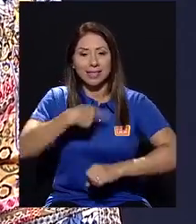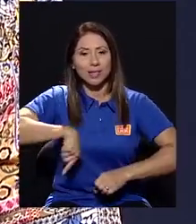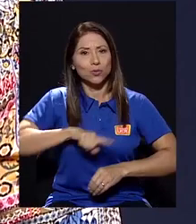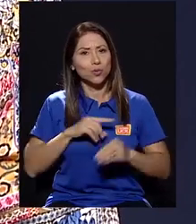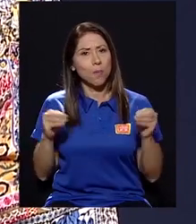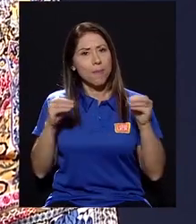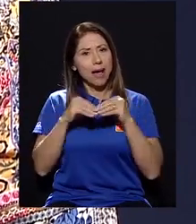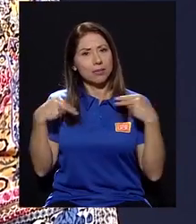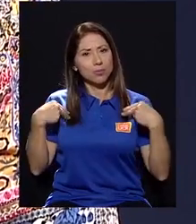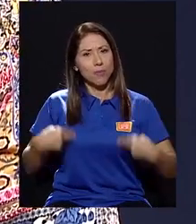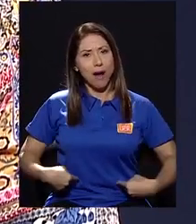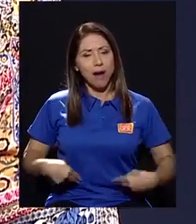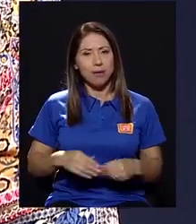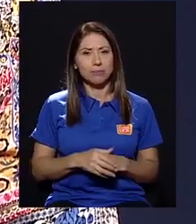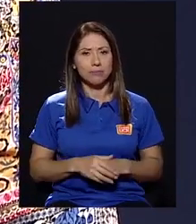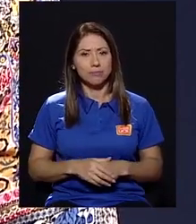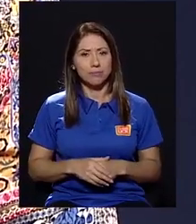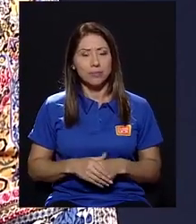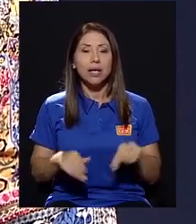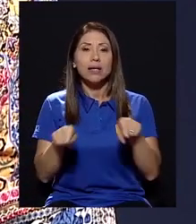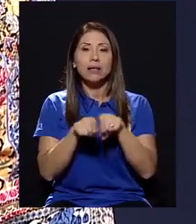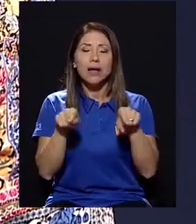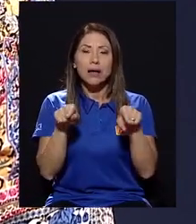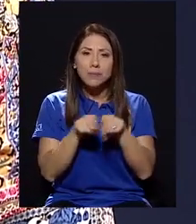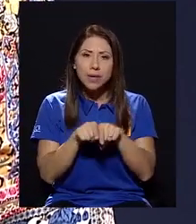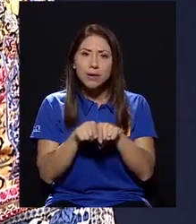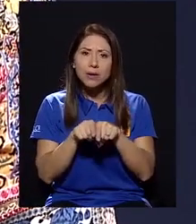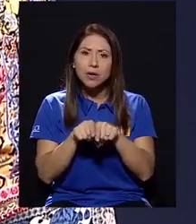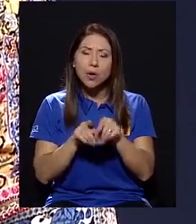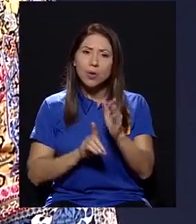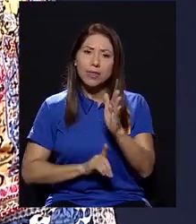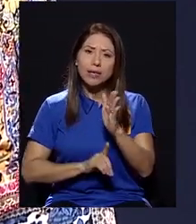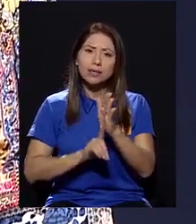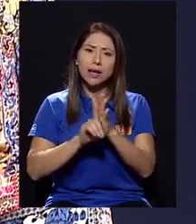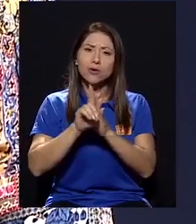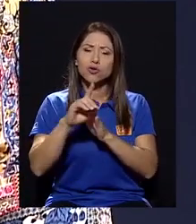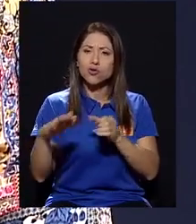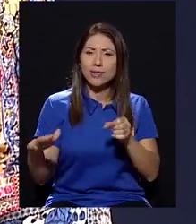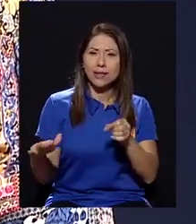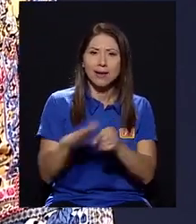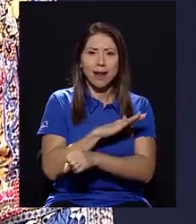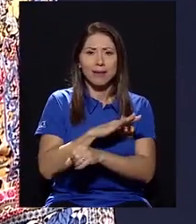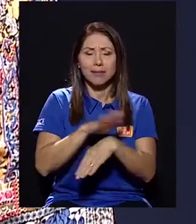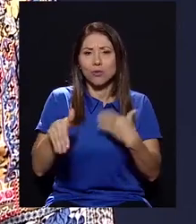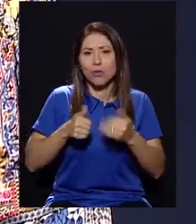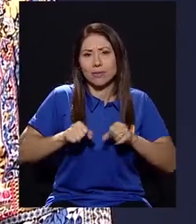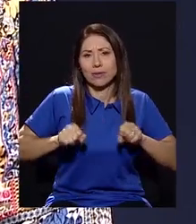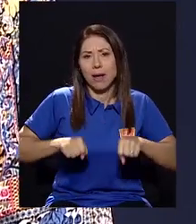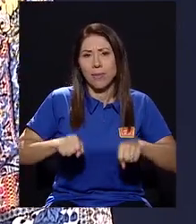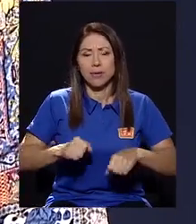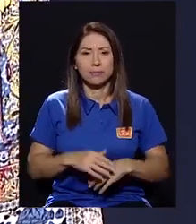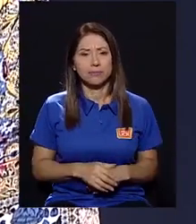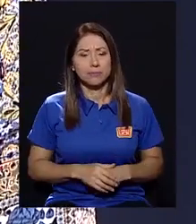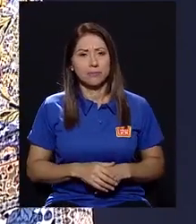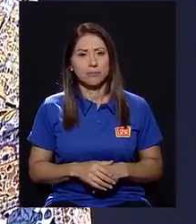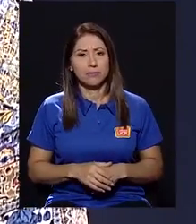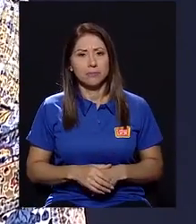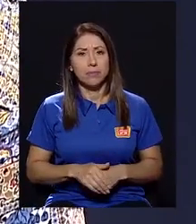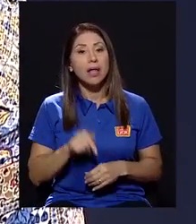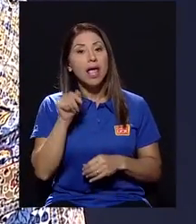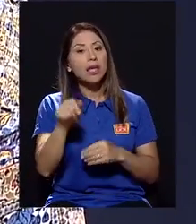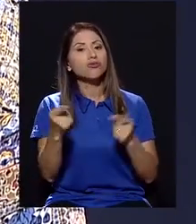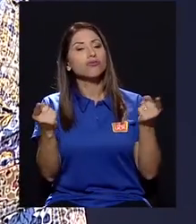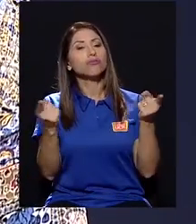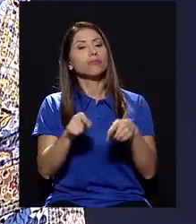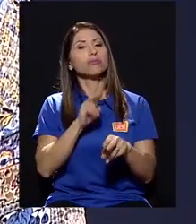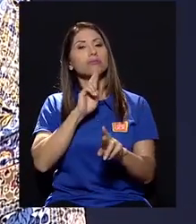humanos y también nos crea un desarrollo más integral de todas nuestras capacidades. Y esto